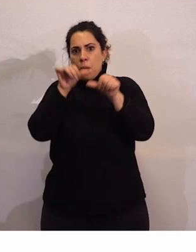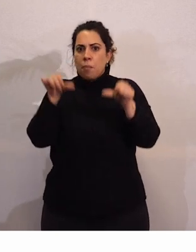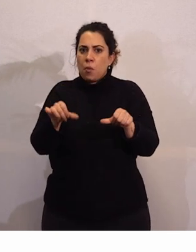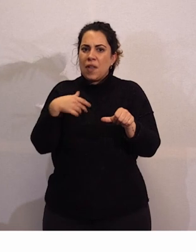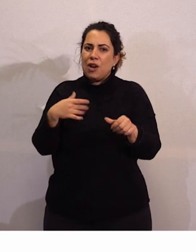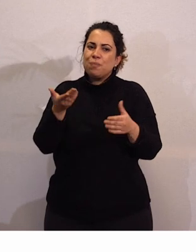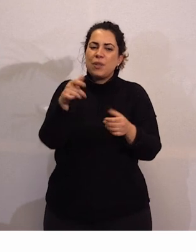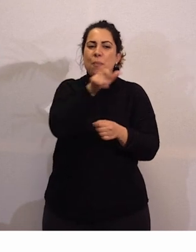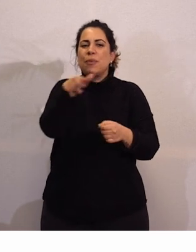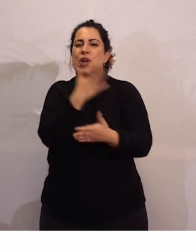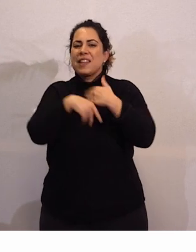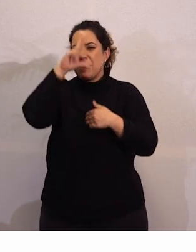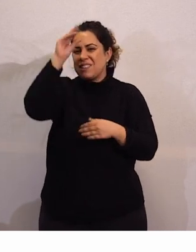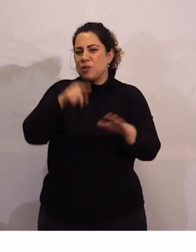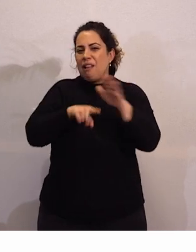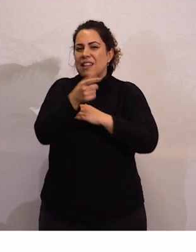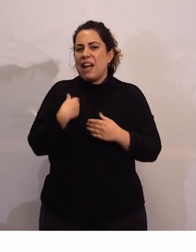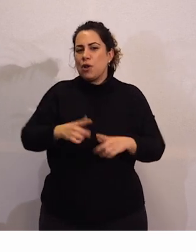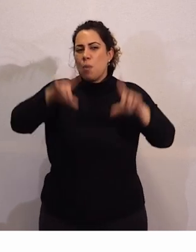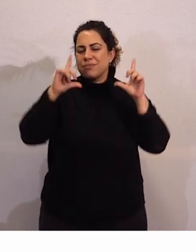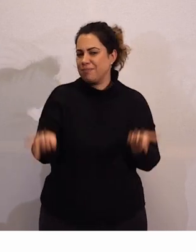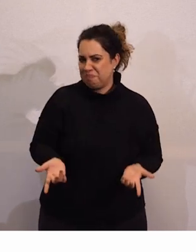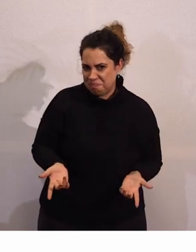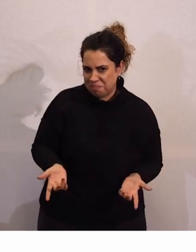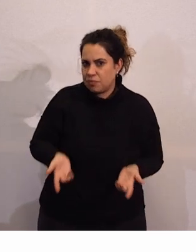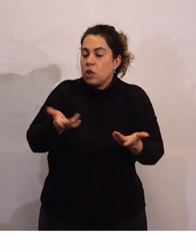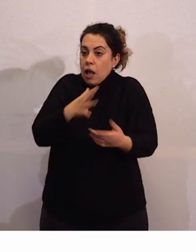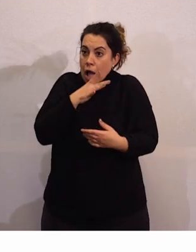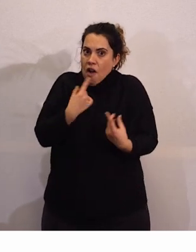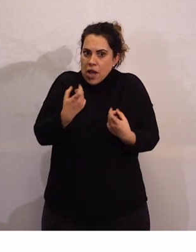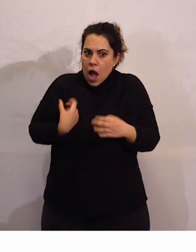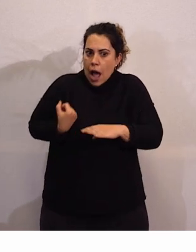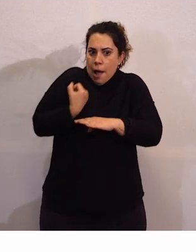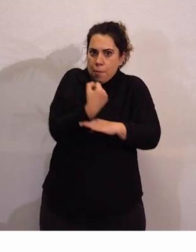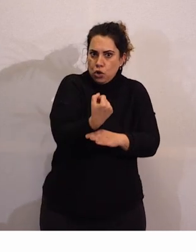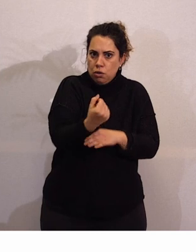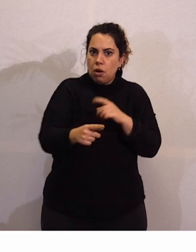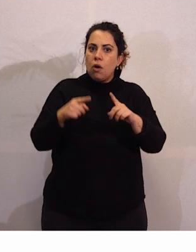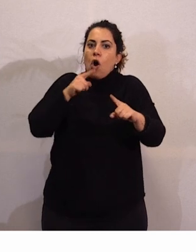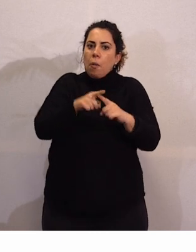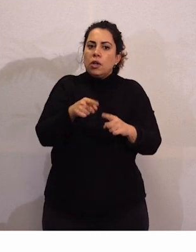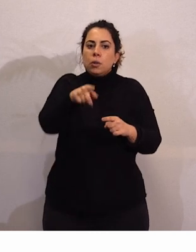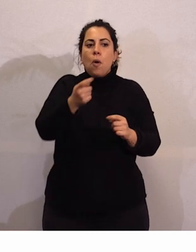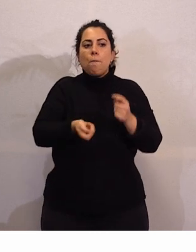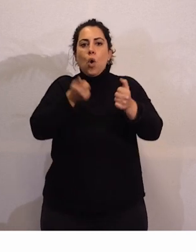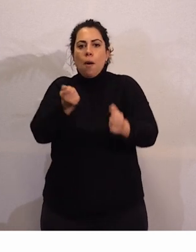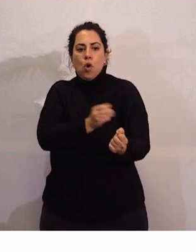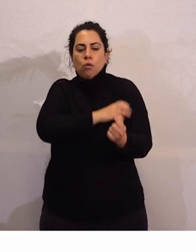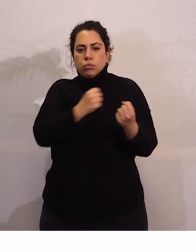manera y ahora lo que tenemos que hacer es dar el apoyo necesario para que poco a poco se vayan empoderando